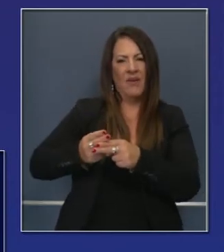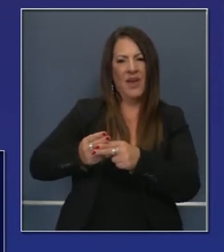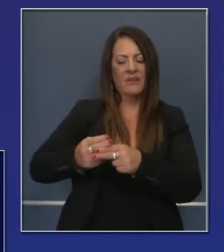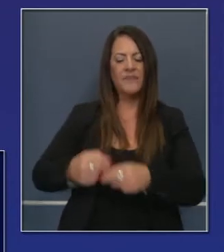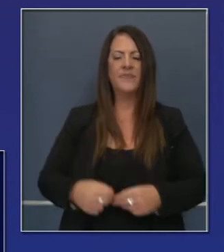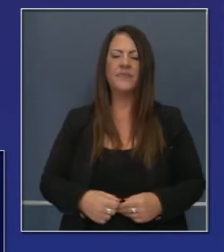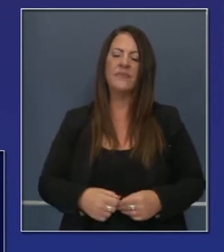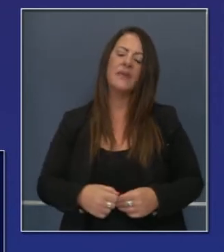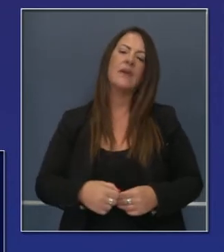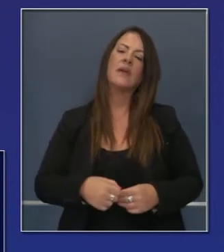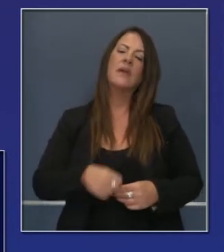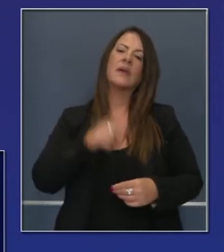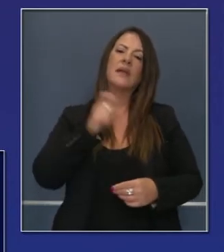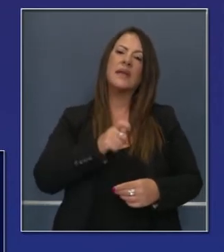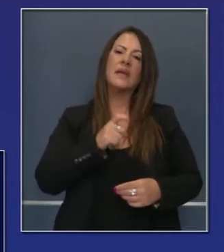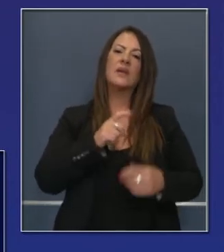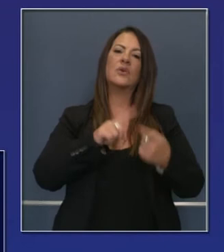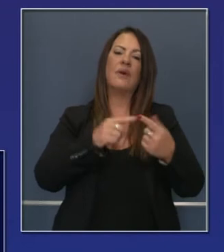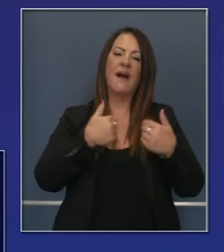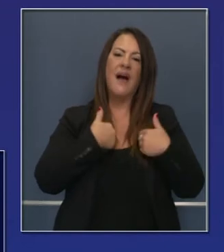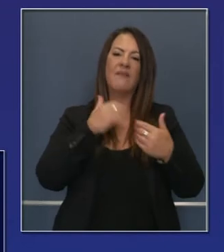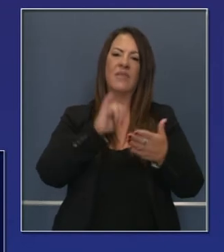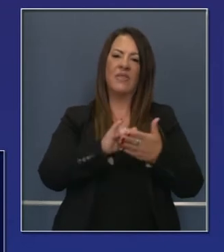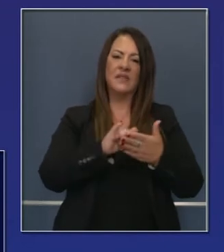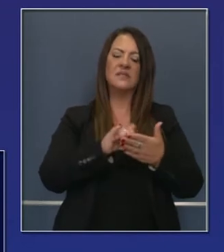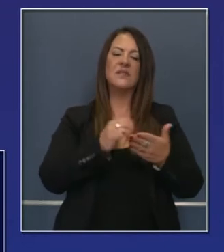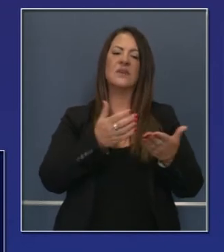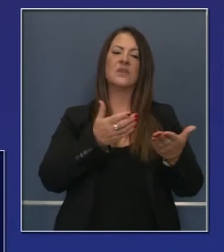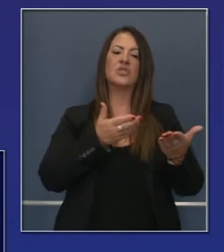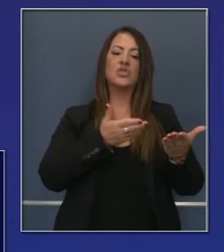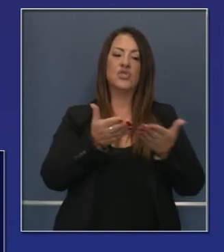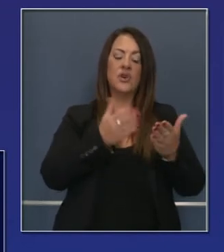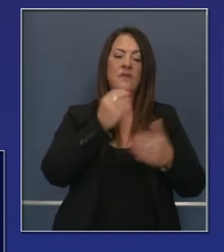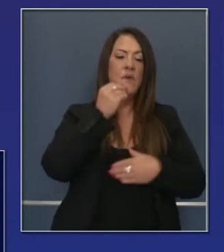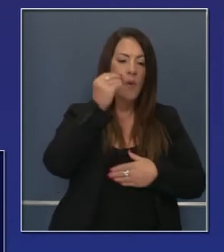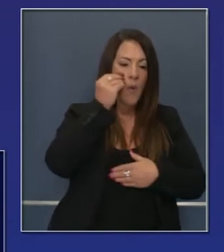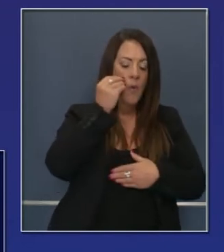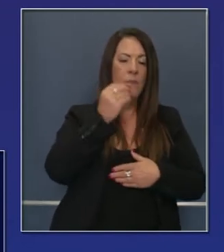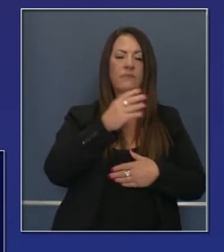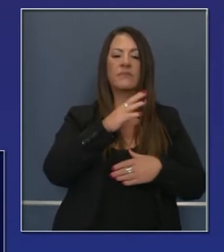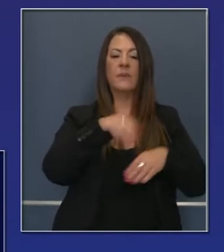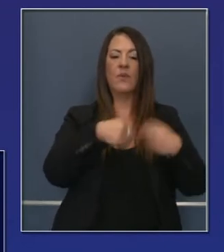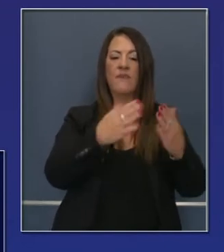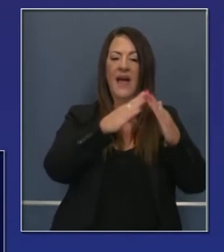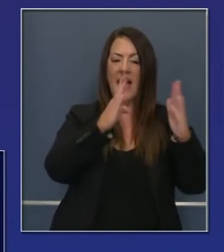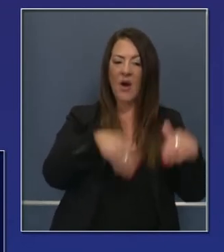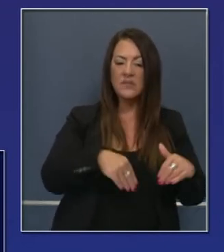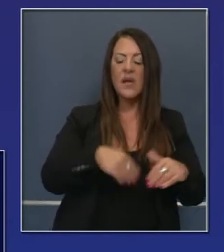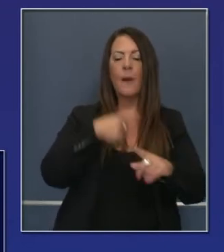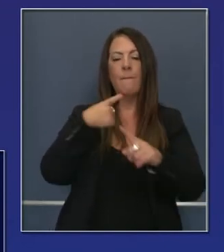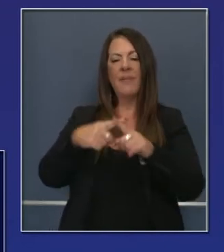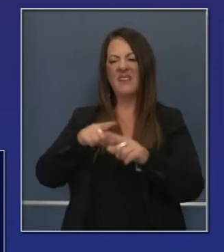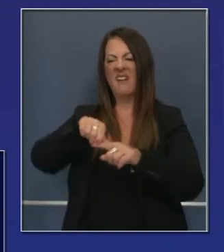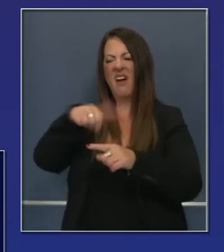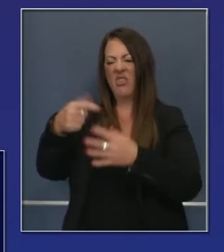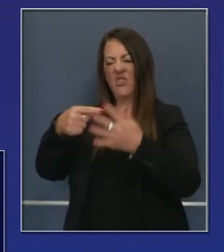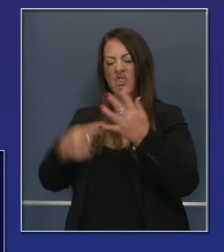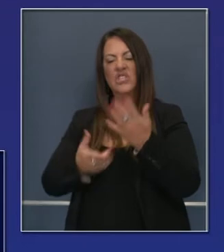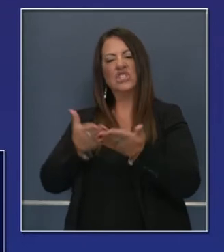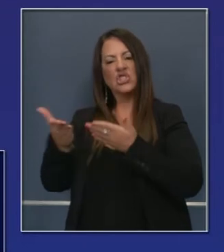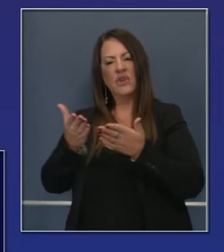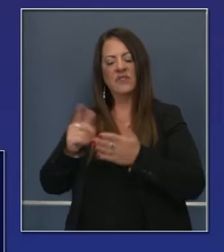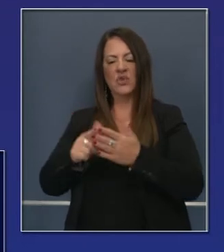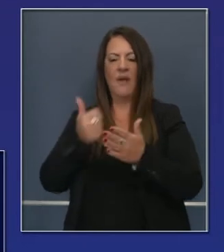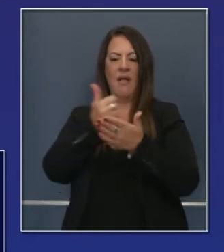dicho que los refugios resuelven el dormir, pasar la noche, pero la vivienda resuelve otros problemas más profundos. Yo he